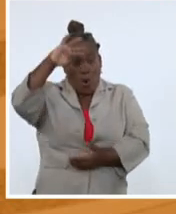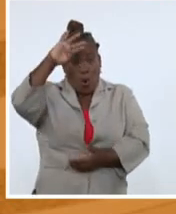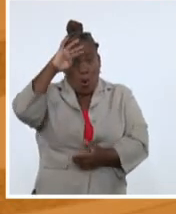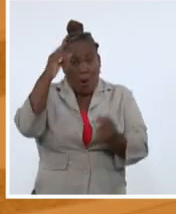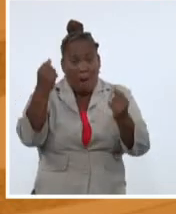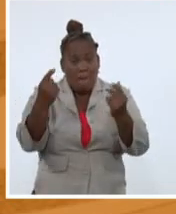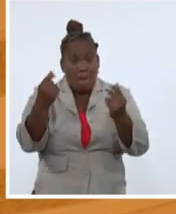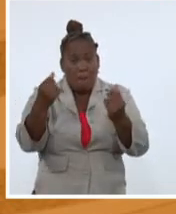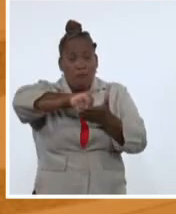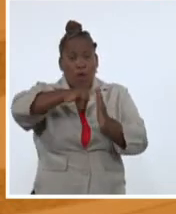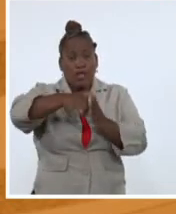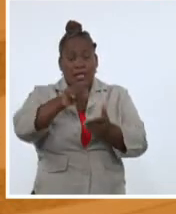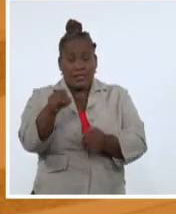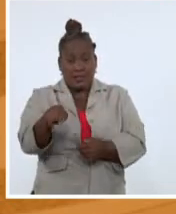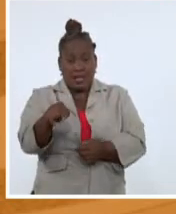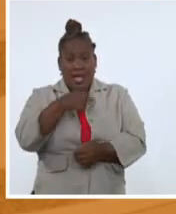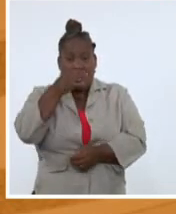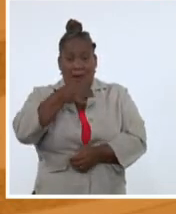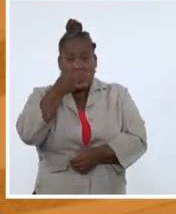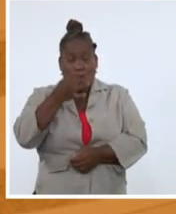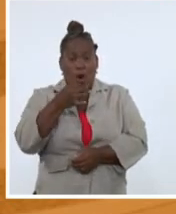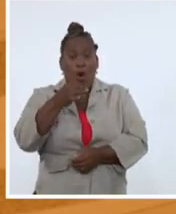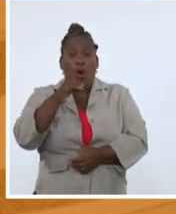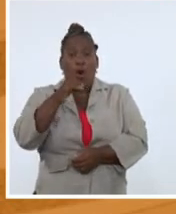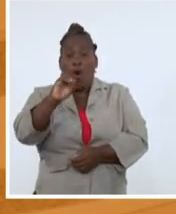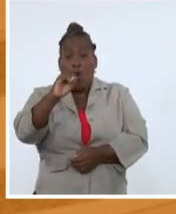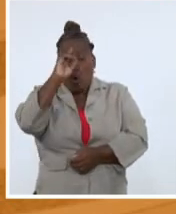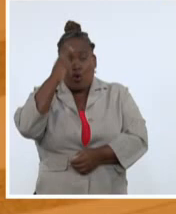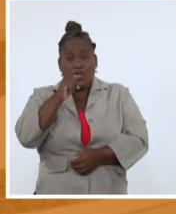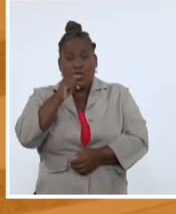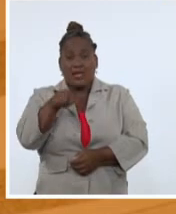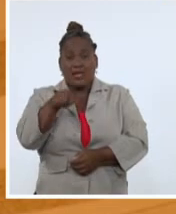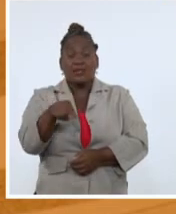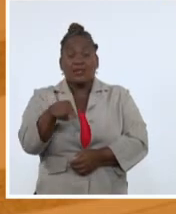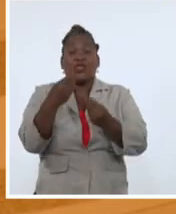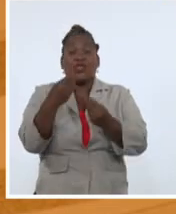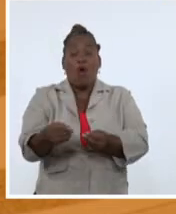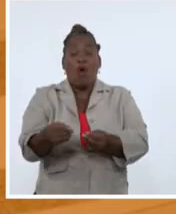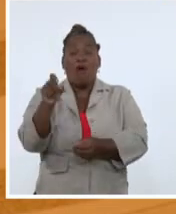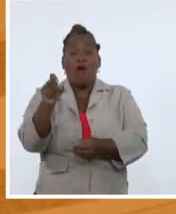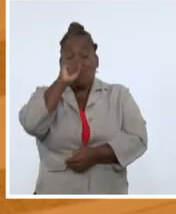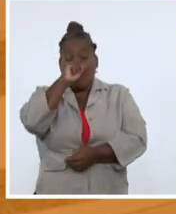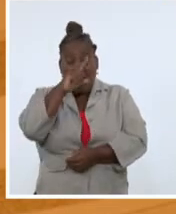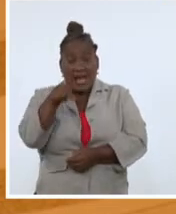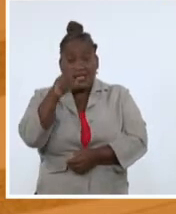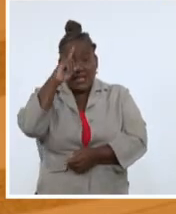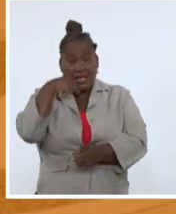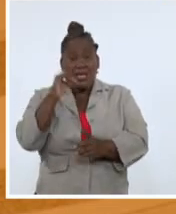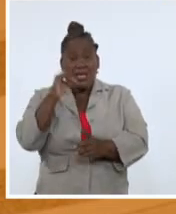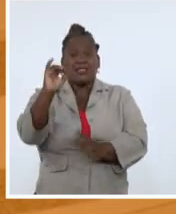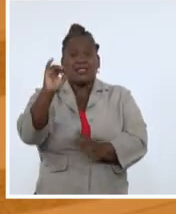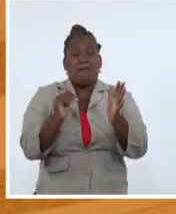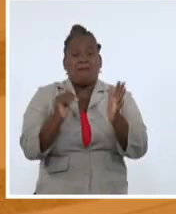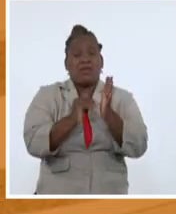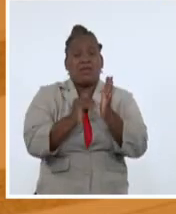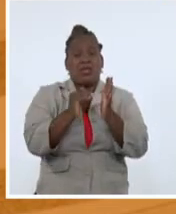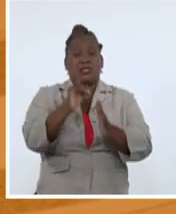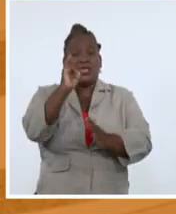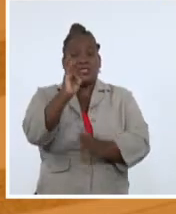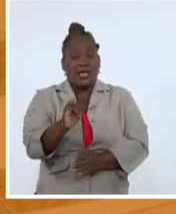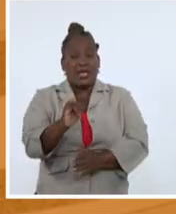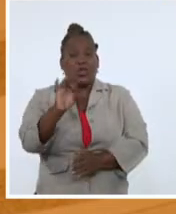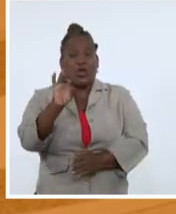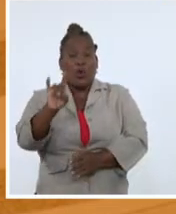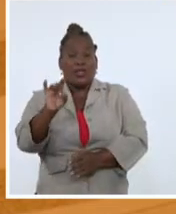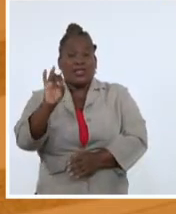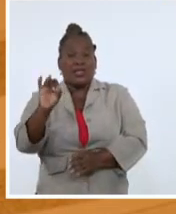Project reveló que la USAID otorgó a finales de septiembre de este año unos 6.669.000 dólares